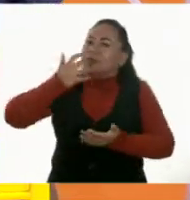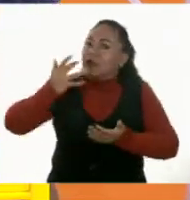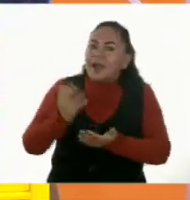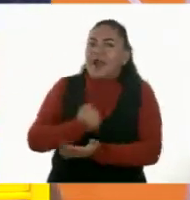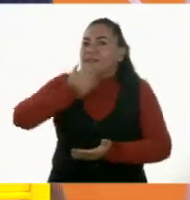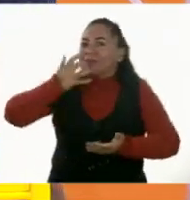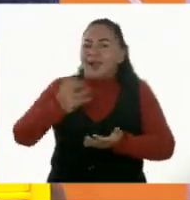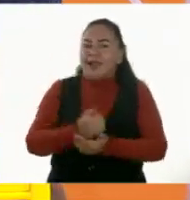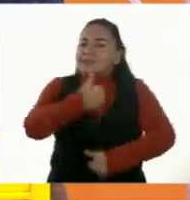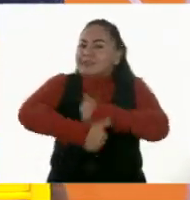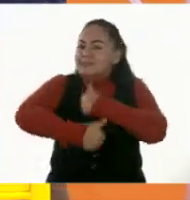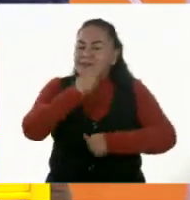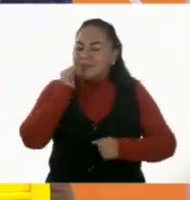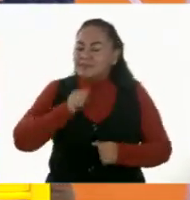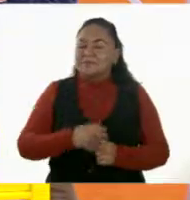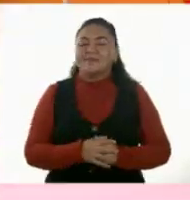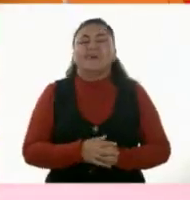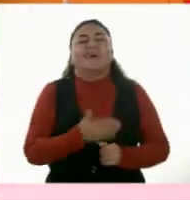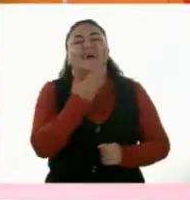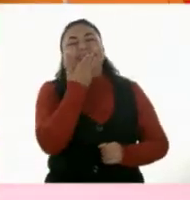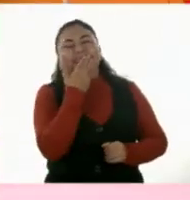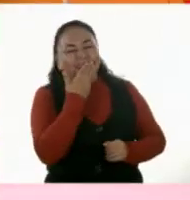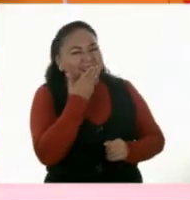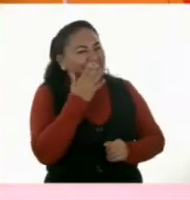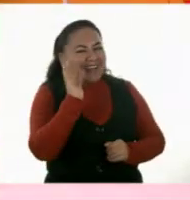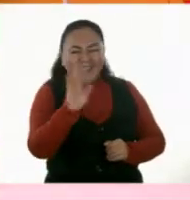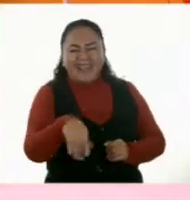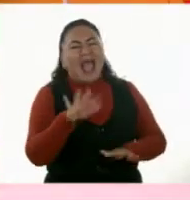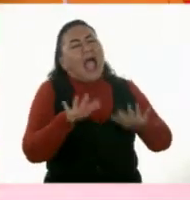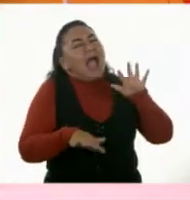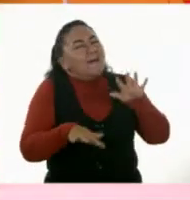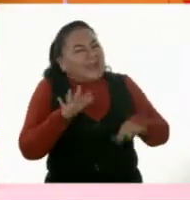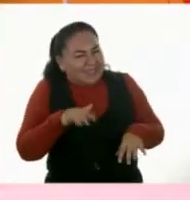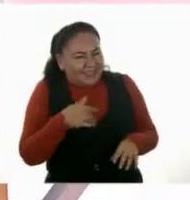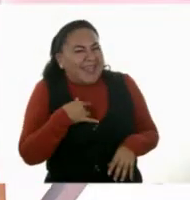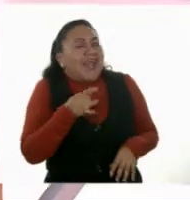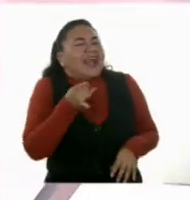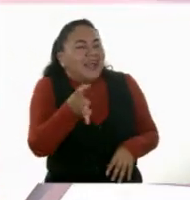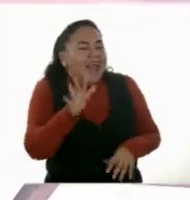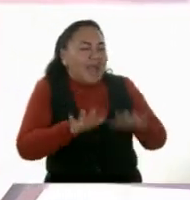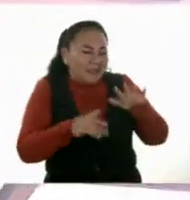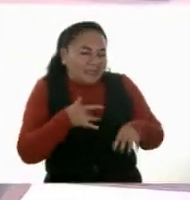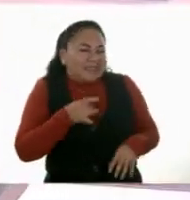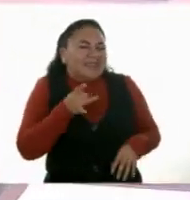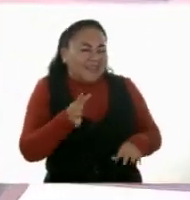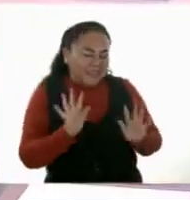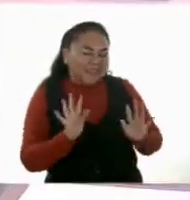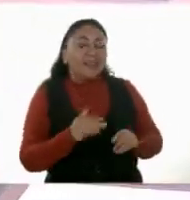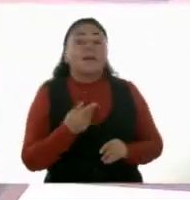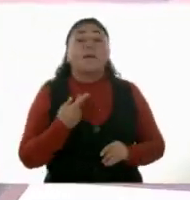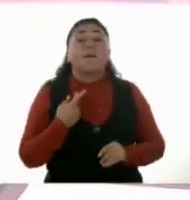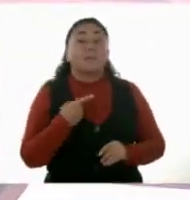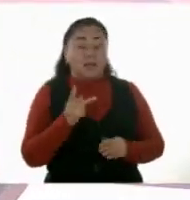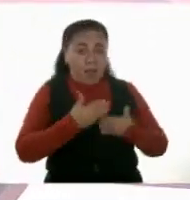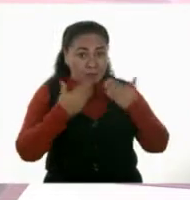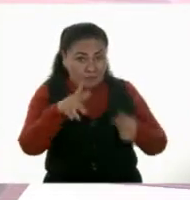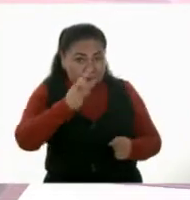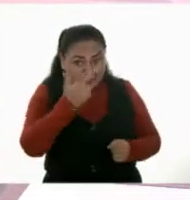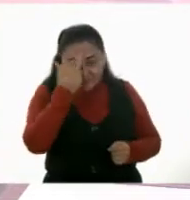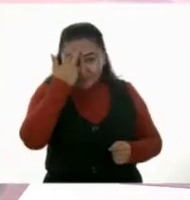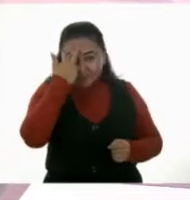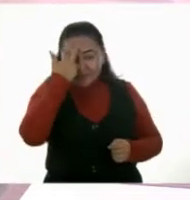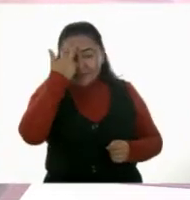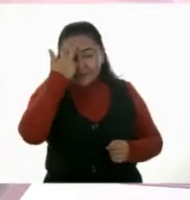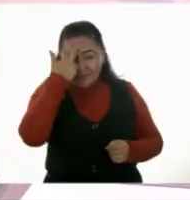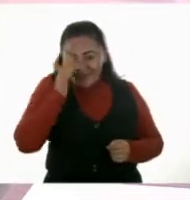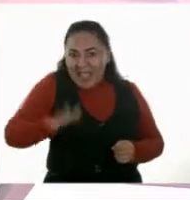los concursos. Algo así. De repente te gana. De repente te gana. Bien. Entonces, recuerden que